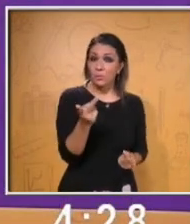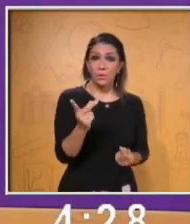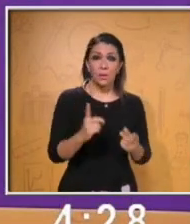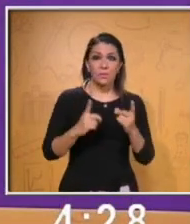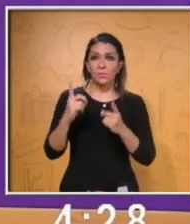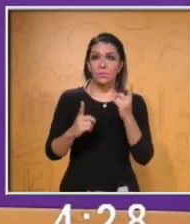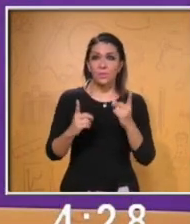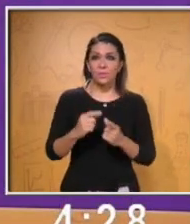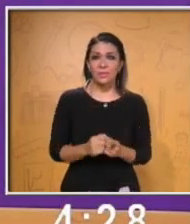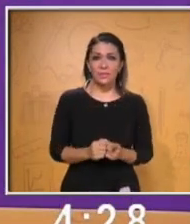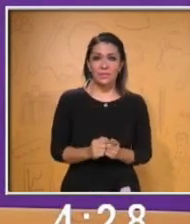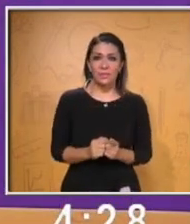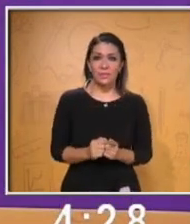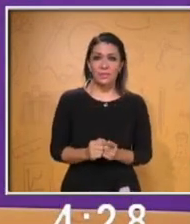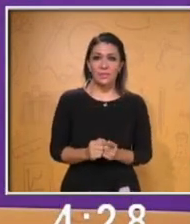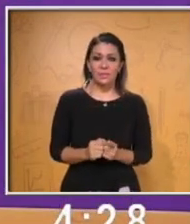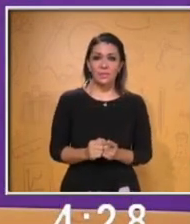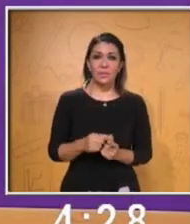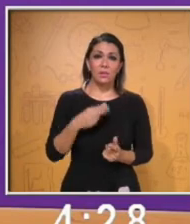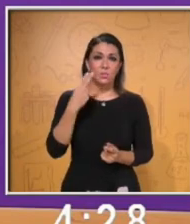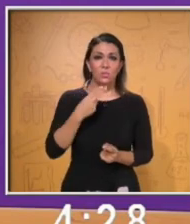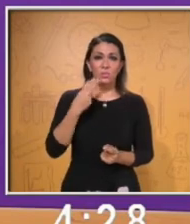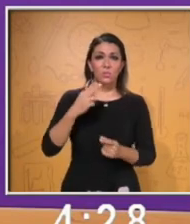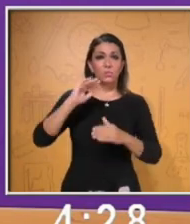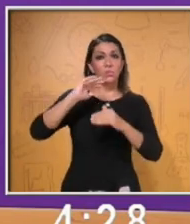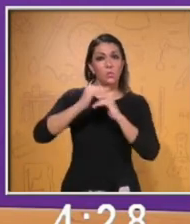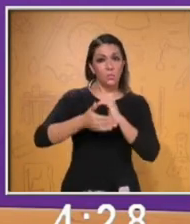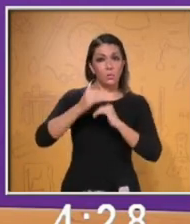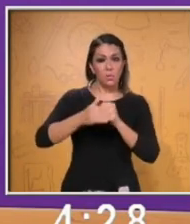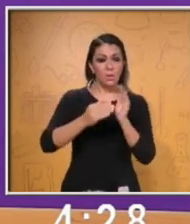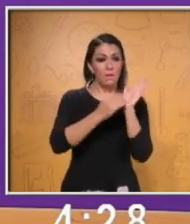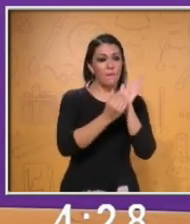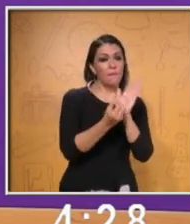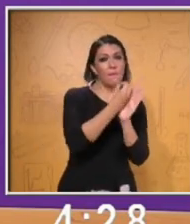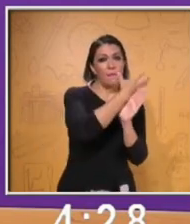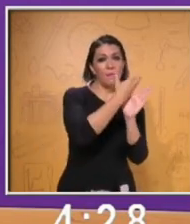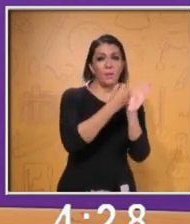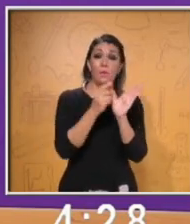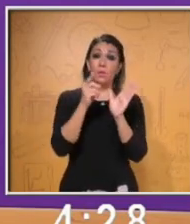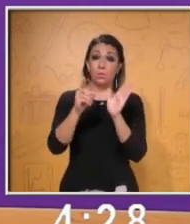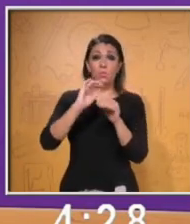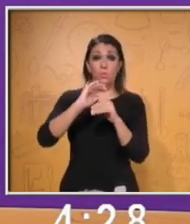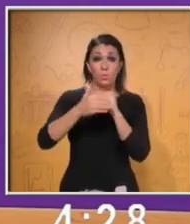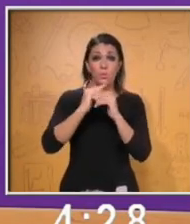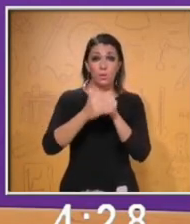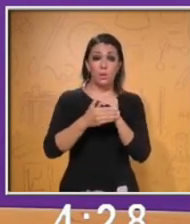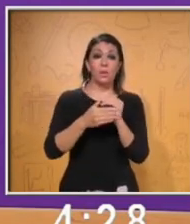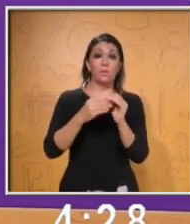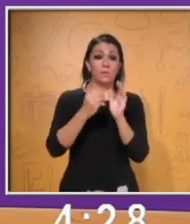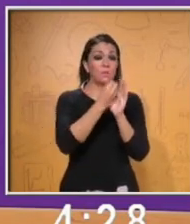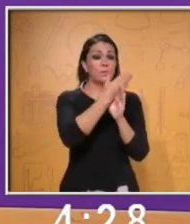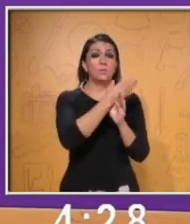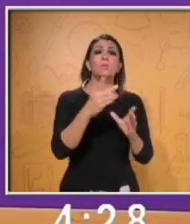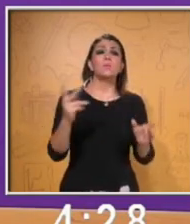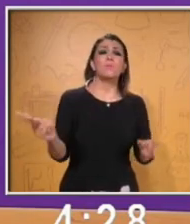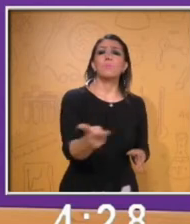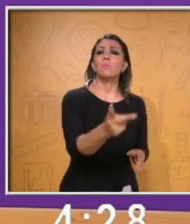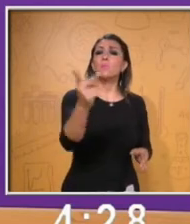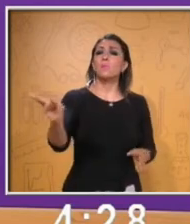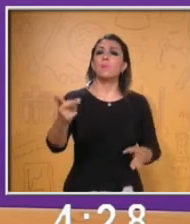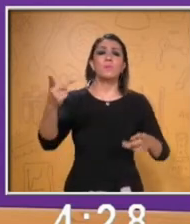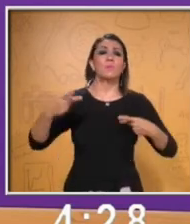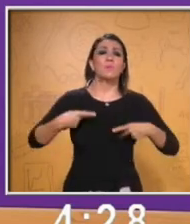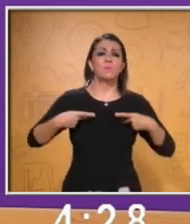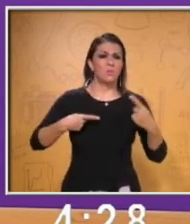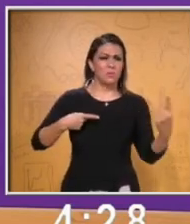Esto lo utilizamos al final de la presentación. Recuerda que cuando tú terminas tu presentación oral, debes preguntar a la audiencia si tienen